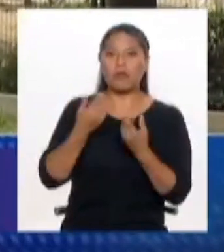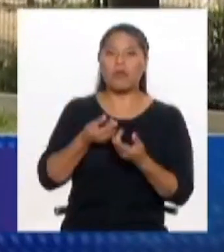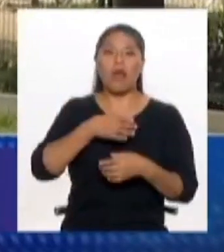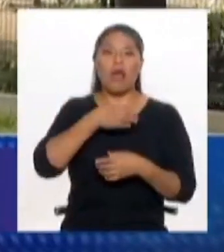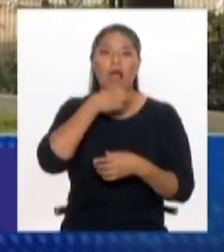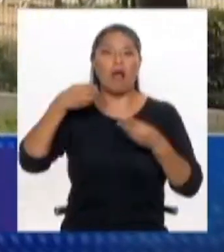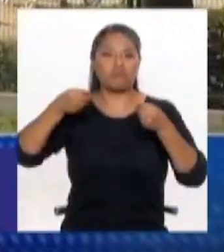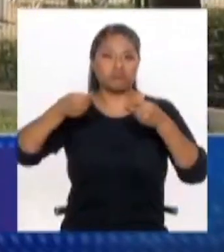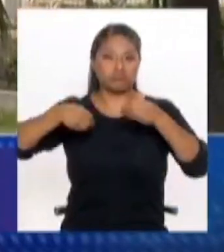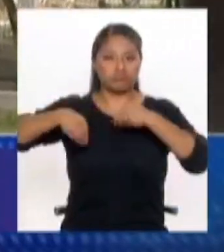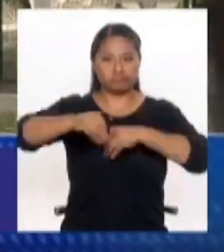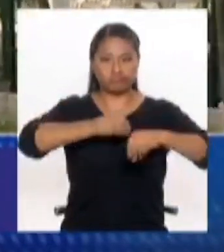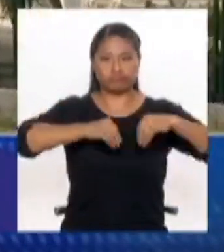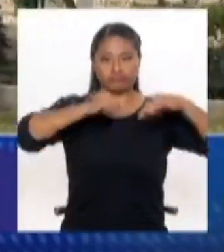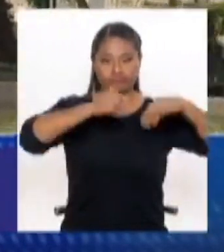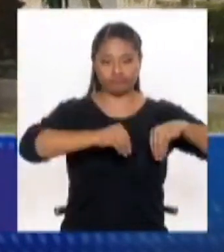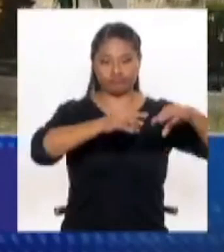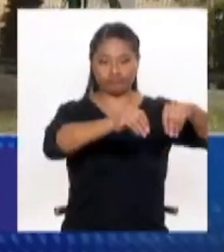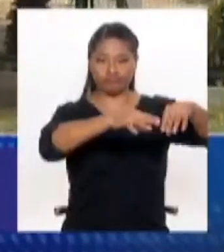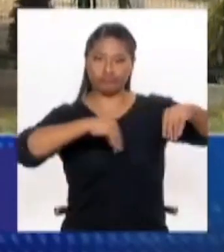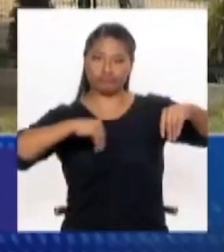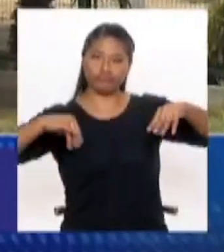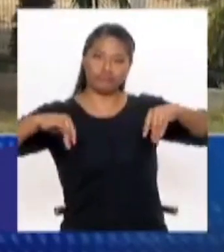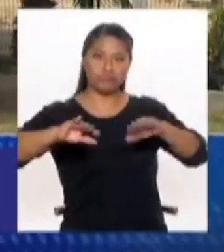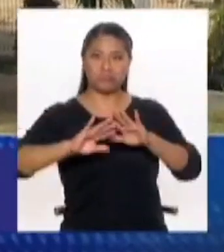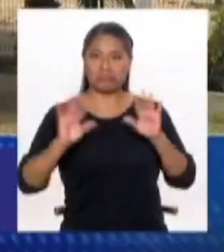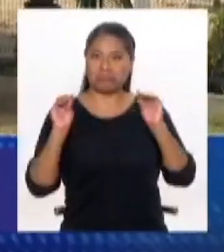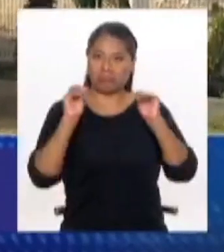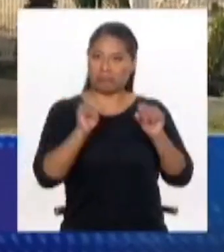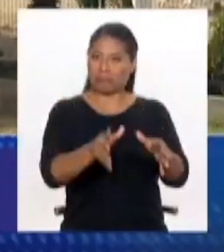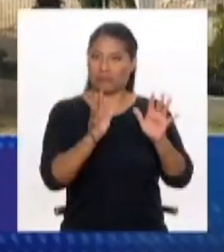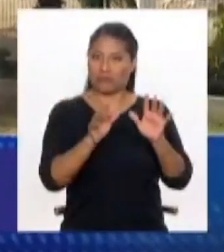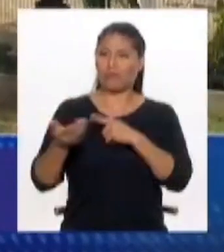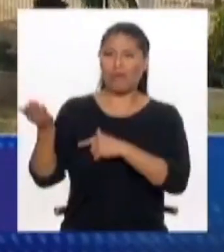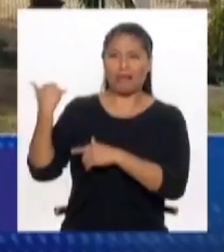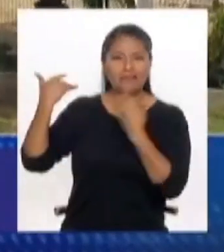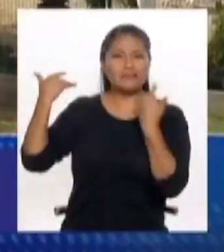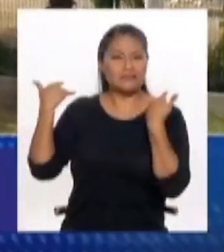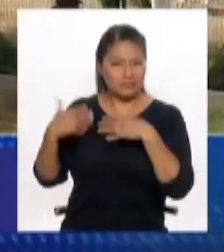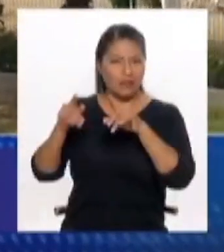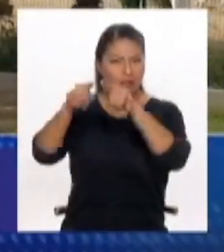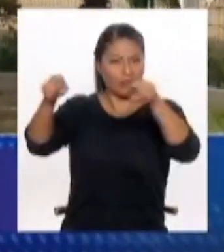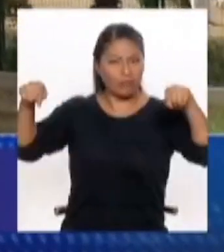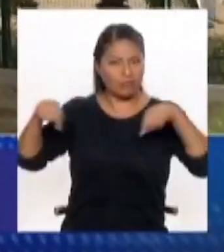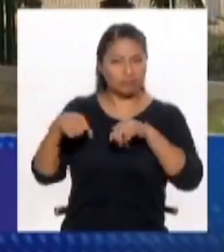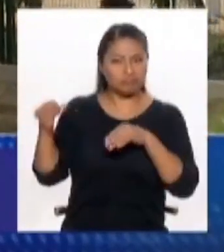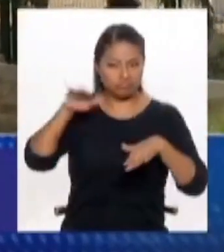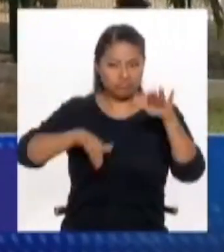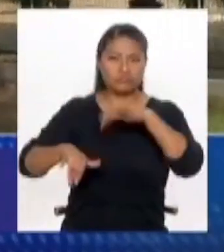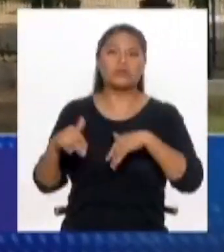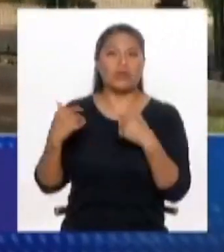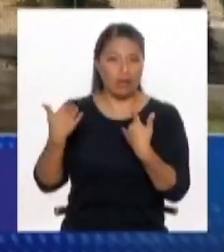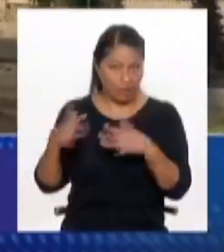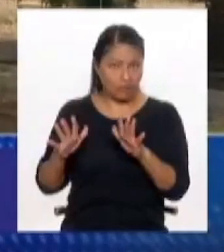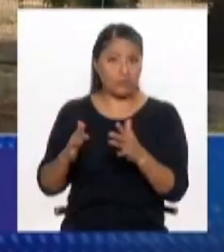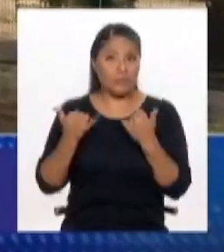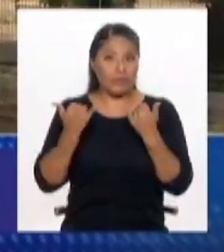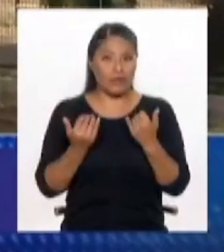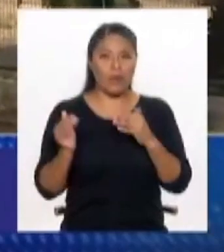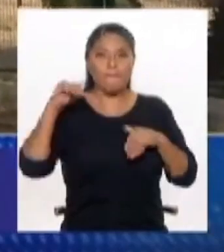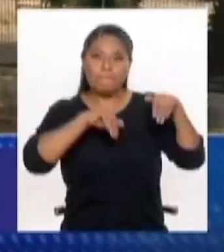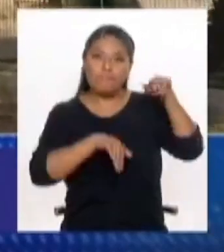y hay una idea de relanzarla como un nuevo espacio, pero es un espacio que ya existía y que ya era parte de un poco de una dinámica